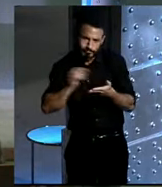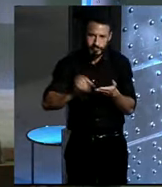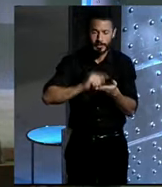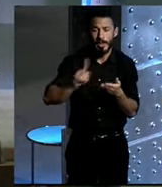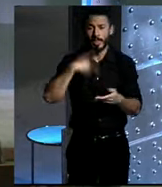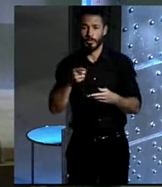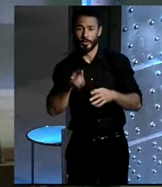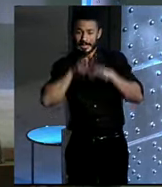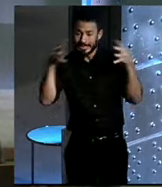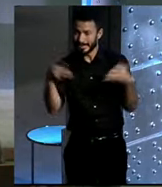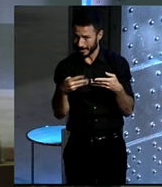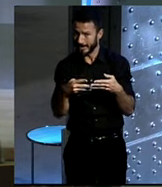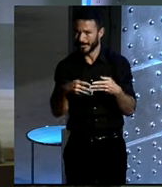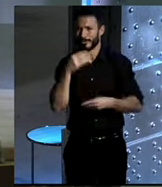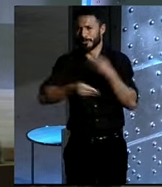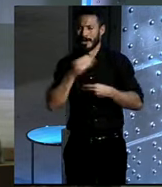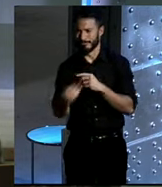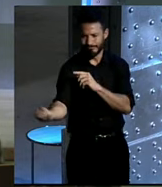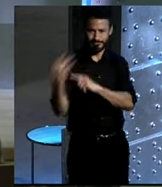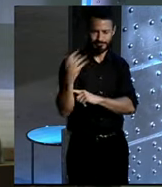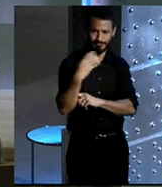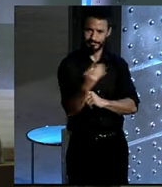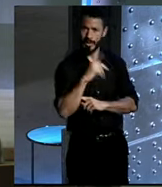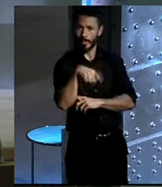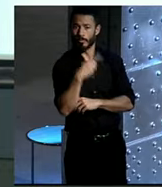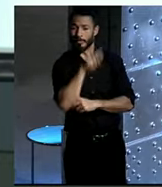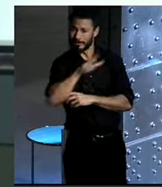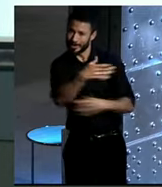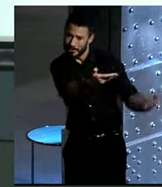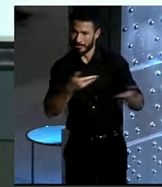para hacerlas llegar, que luego nuestros invitados las van a ir resolviendo.